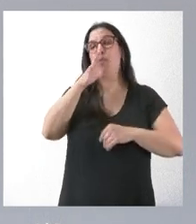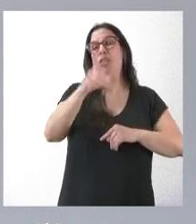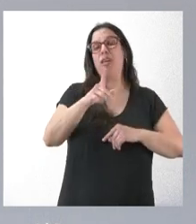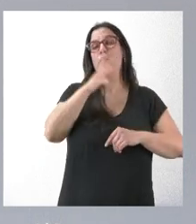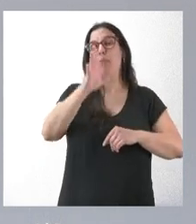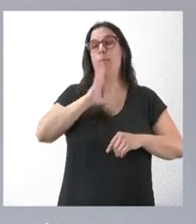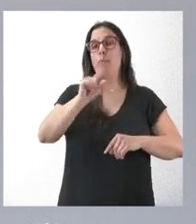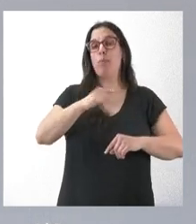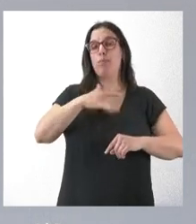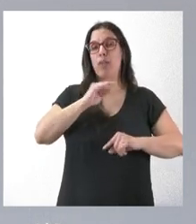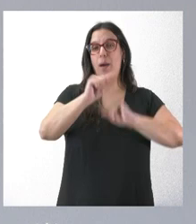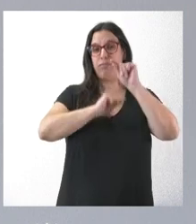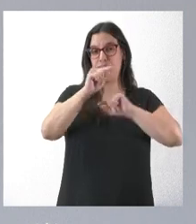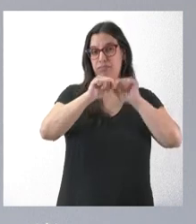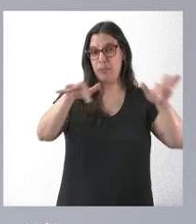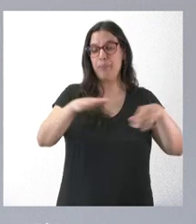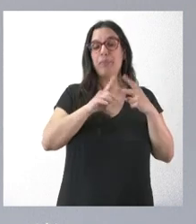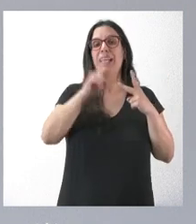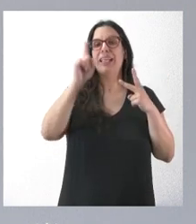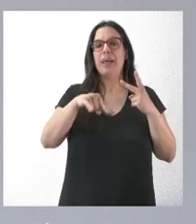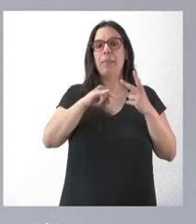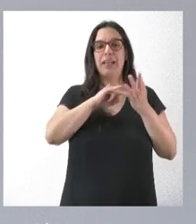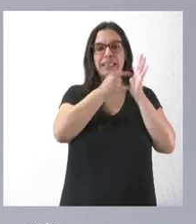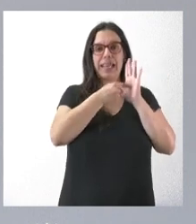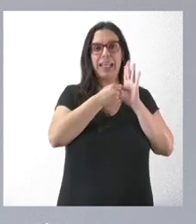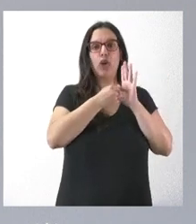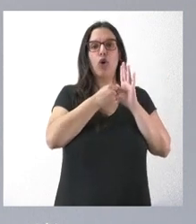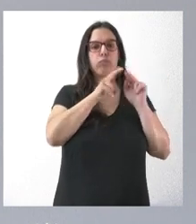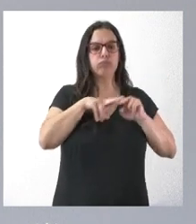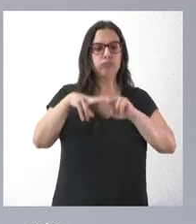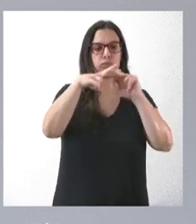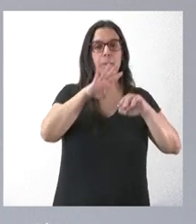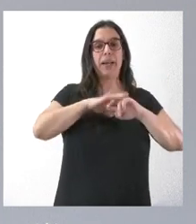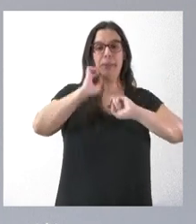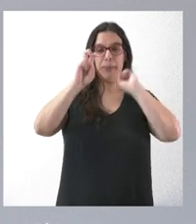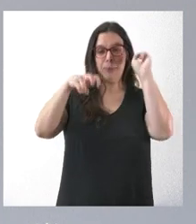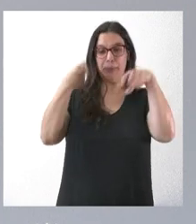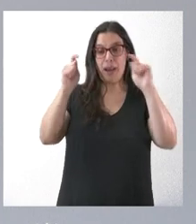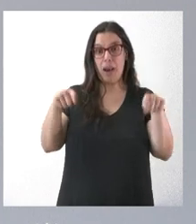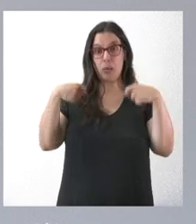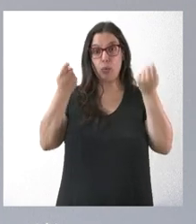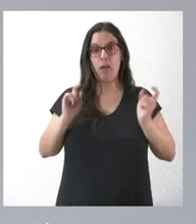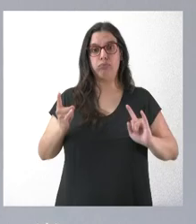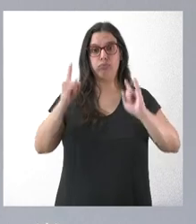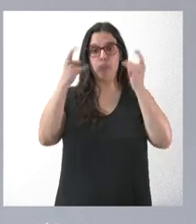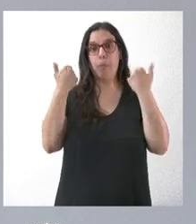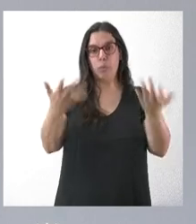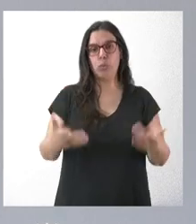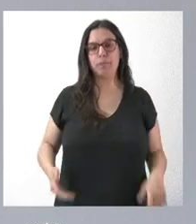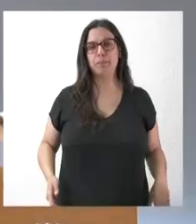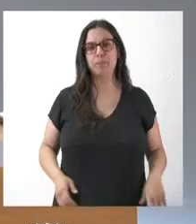enfermedades forestales y realizando las actuaciones técnicas necesarias para que esa restauración de la naturaleza se produzca cuanto antes.